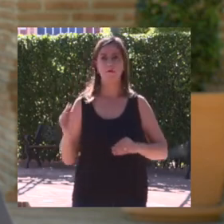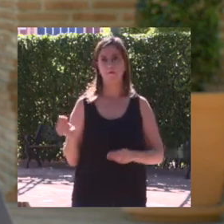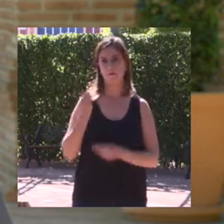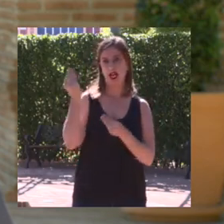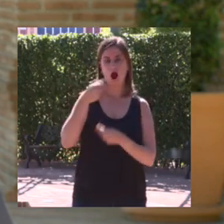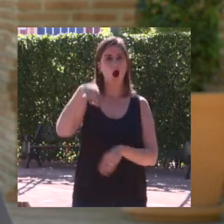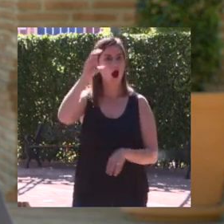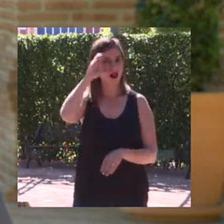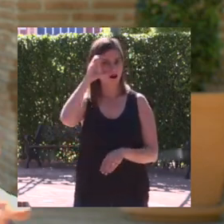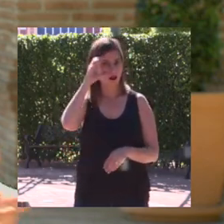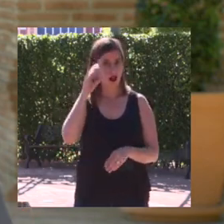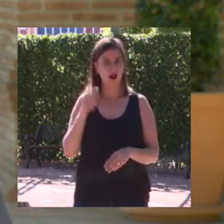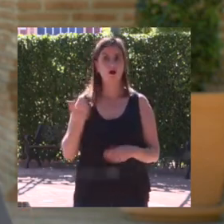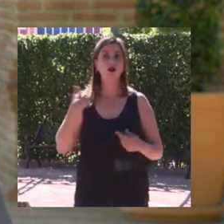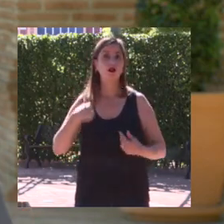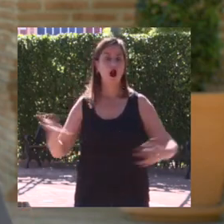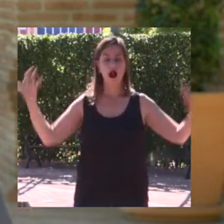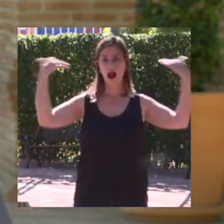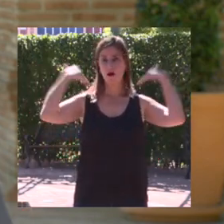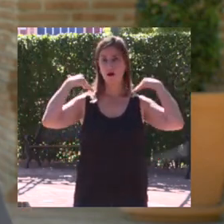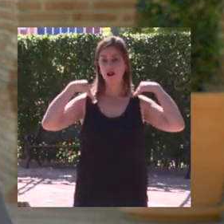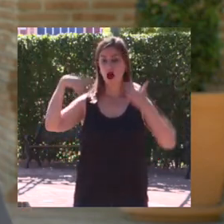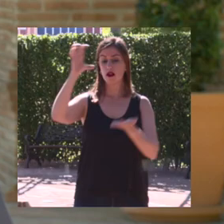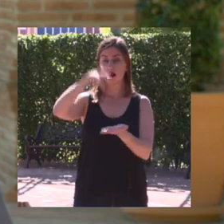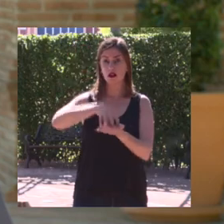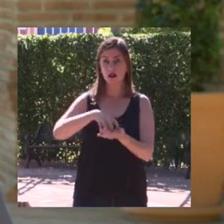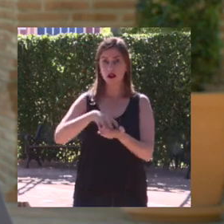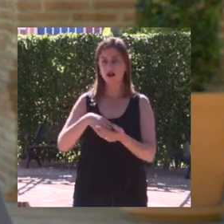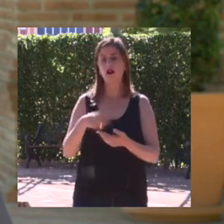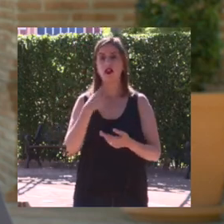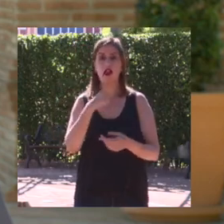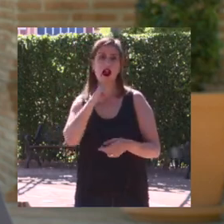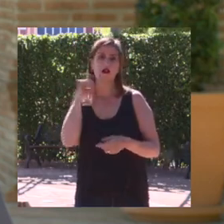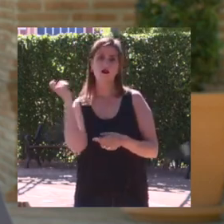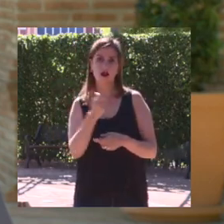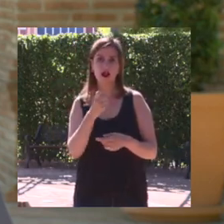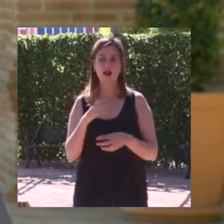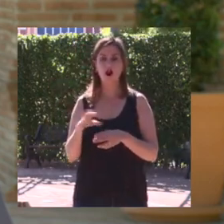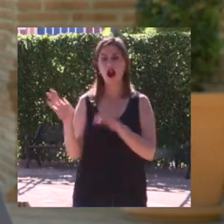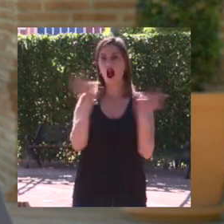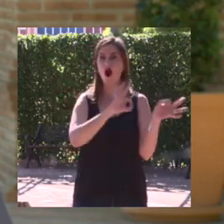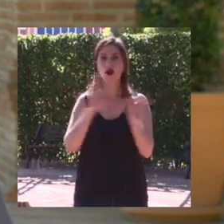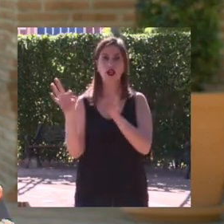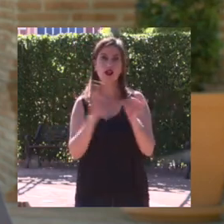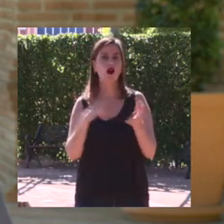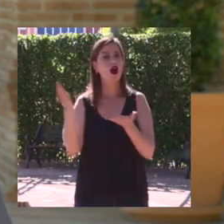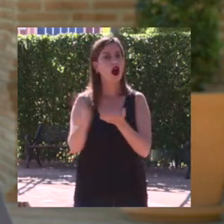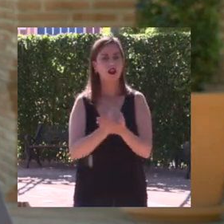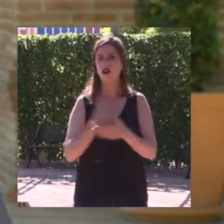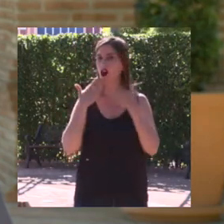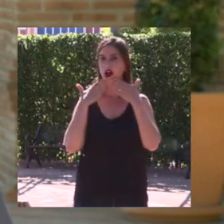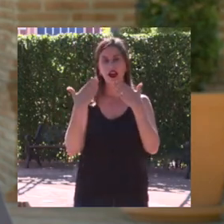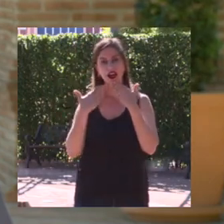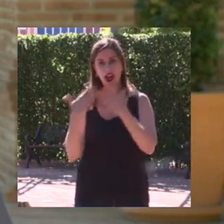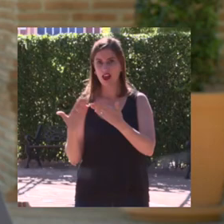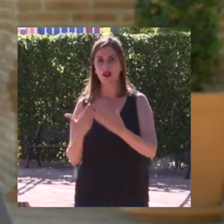Así que, bueno, pues como soy responsable del centro, felicito a la Fundación, a las organizadoras por esta magnífica iniciativa